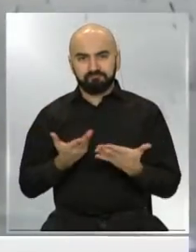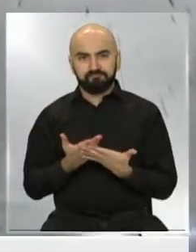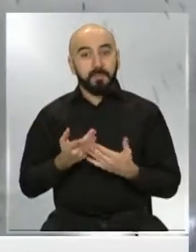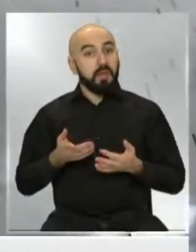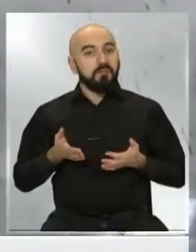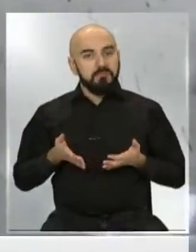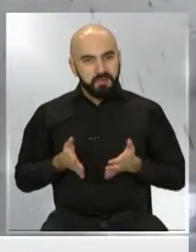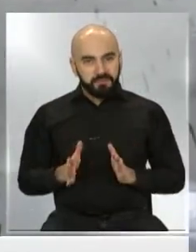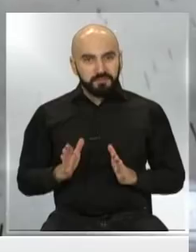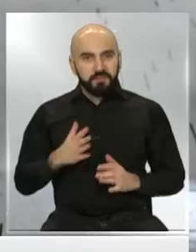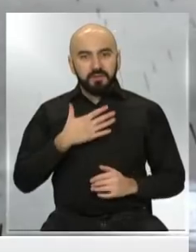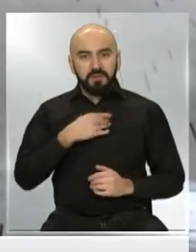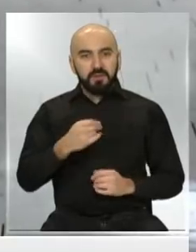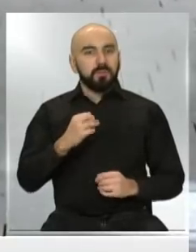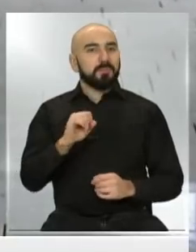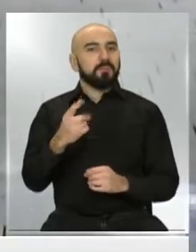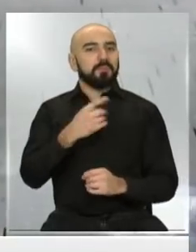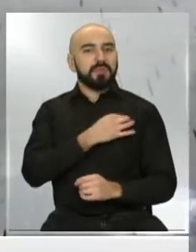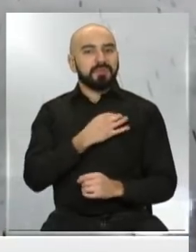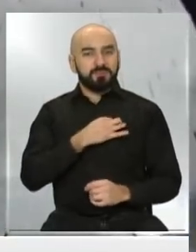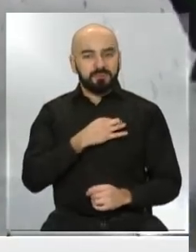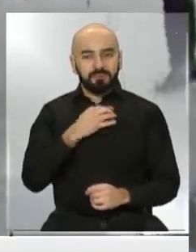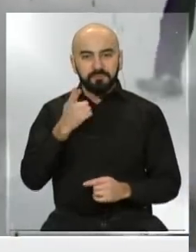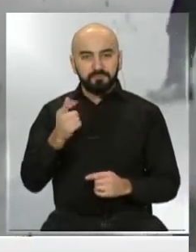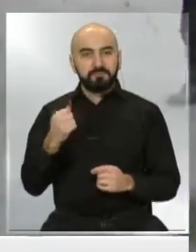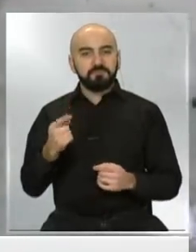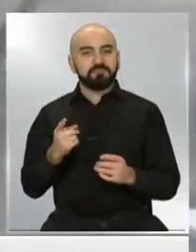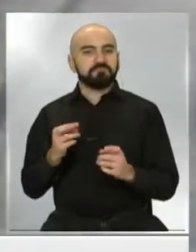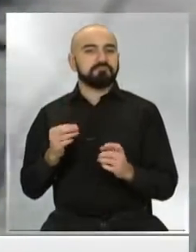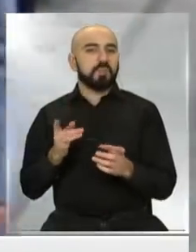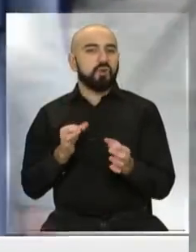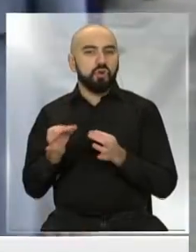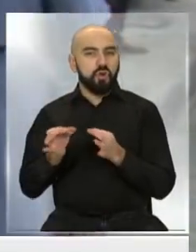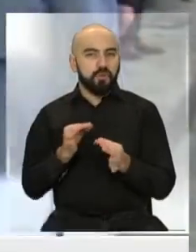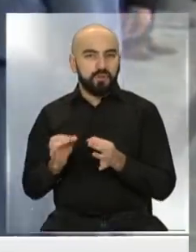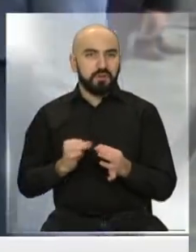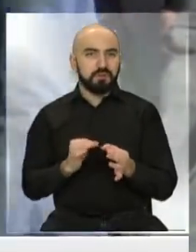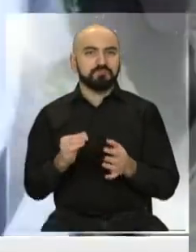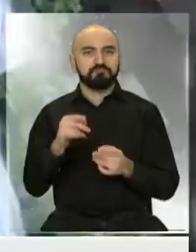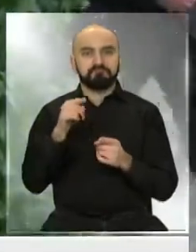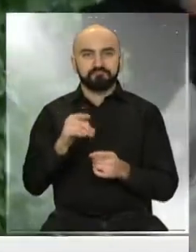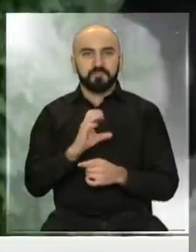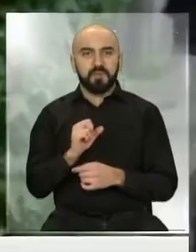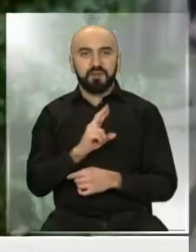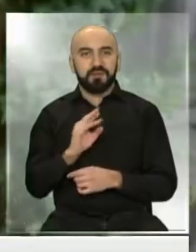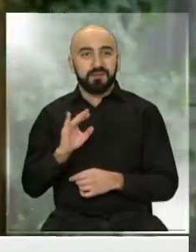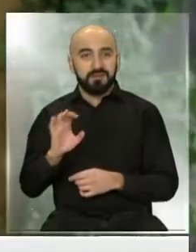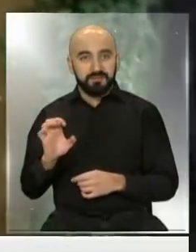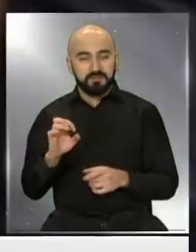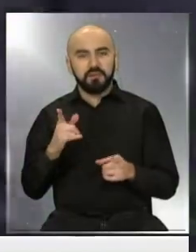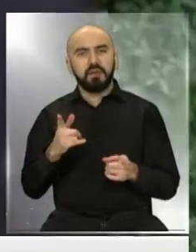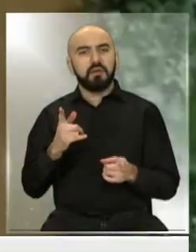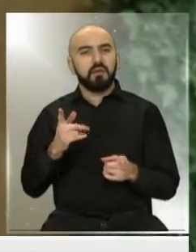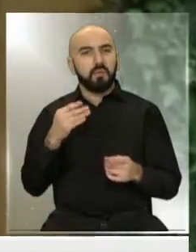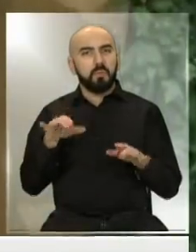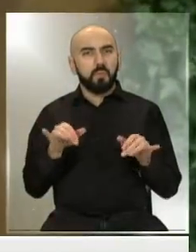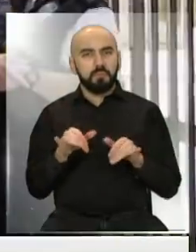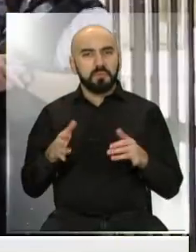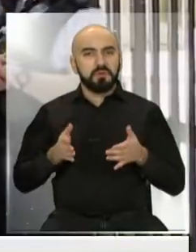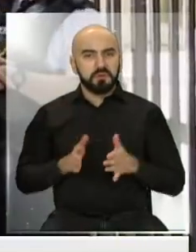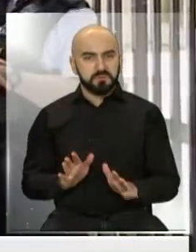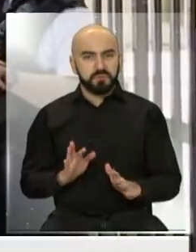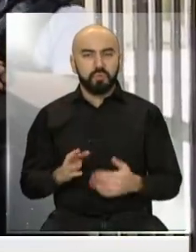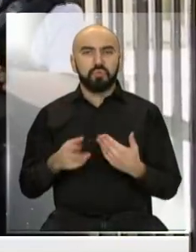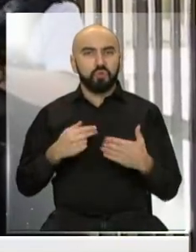hijo del primer ministro Boris Johnson y su novia Carrie Simons. El pequeño nació en un hospital de Londres